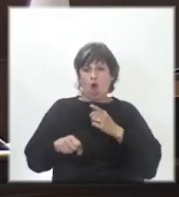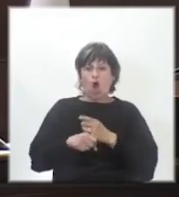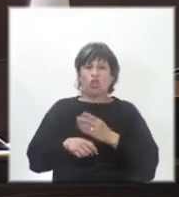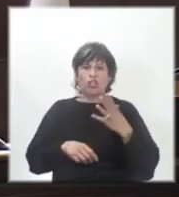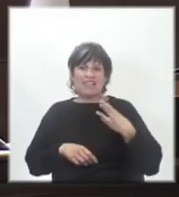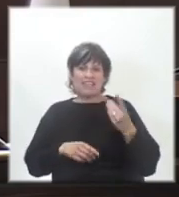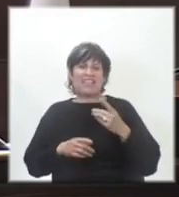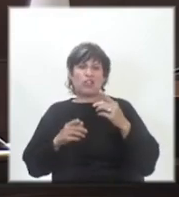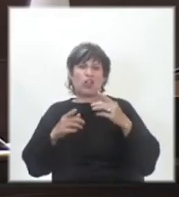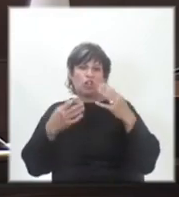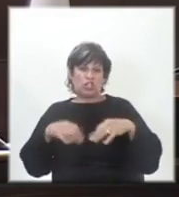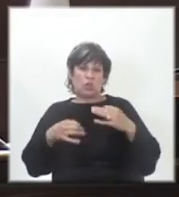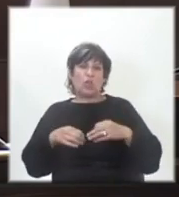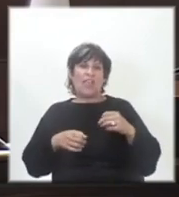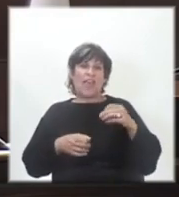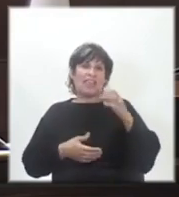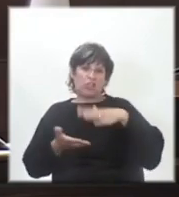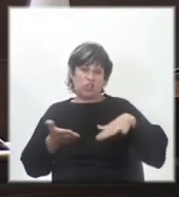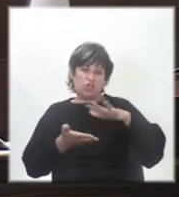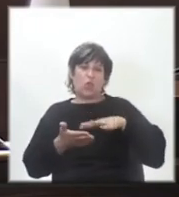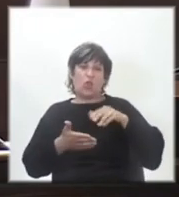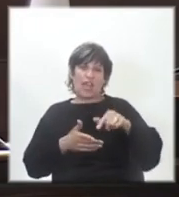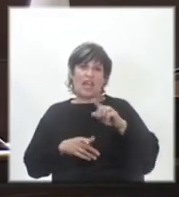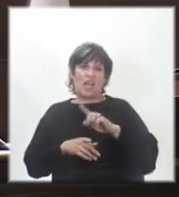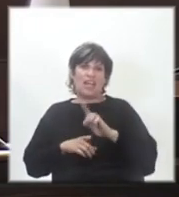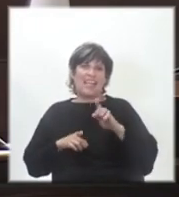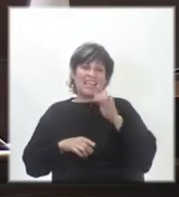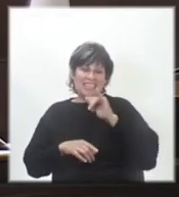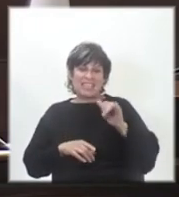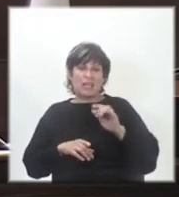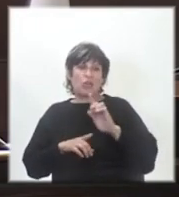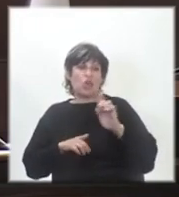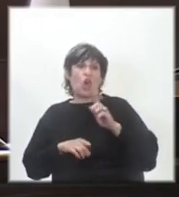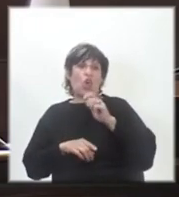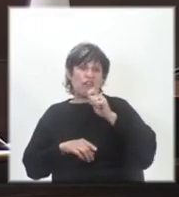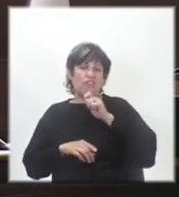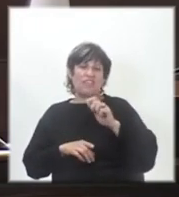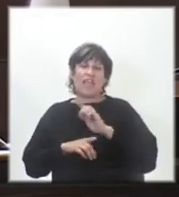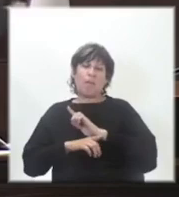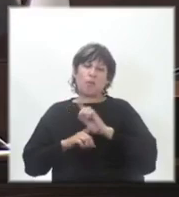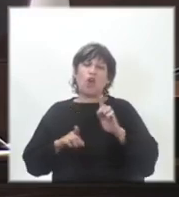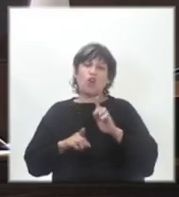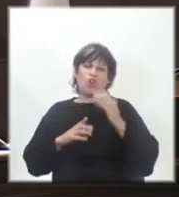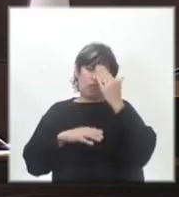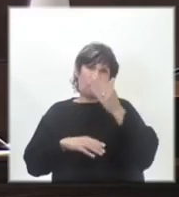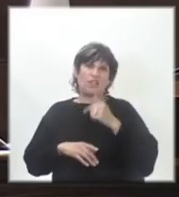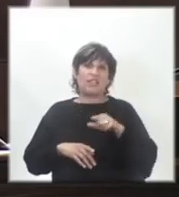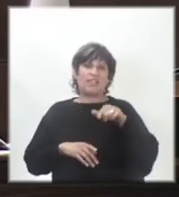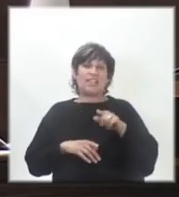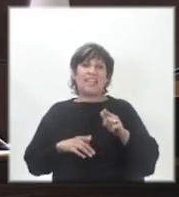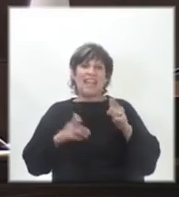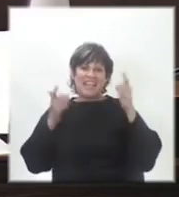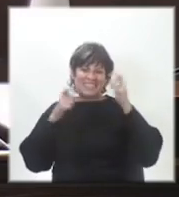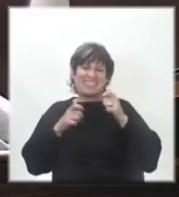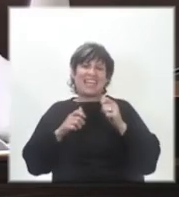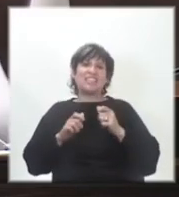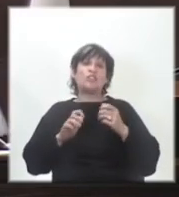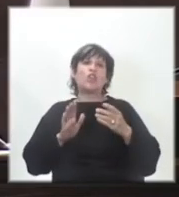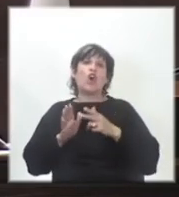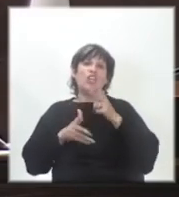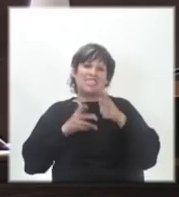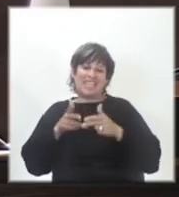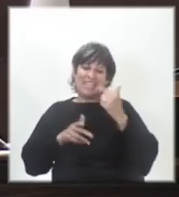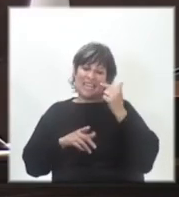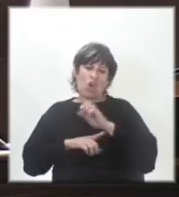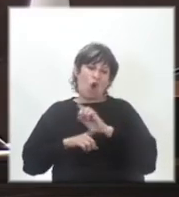Seguridad Ciudadana que no... Y esas denuncias son de la prensa. No son del Frente Amplio. Santo y Seña no pertenece a mi fuerza política. Y sin